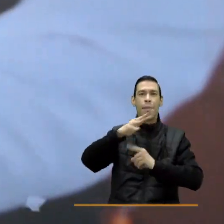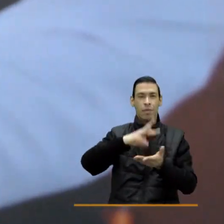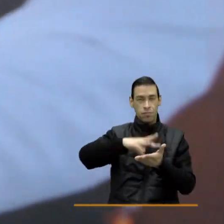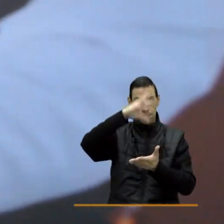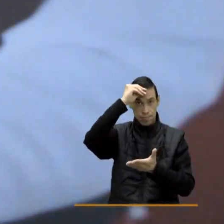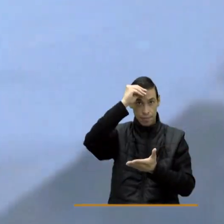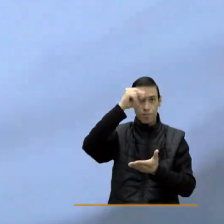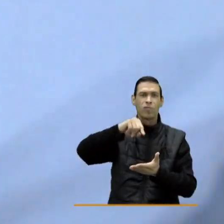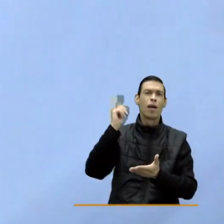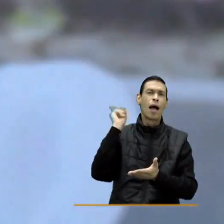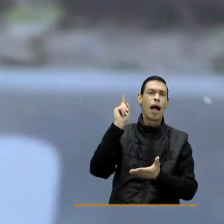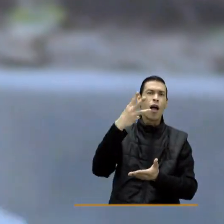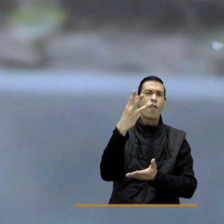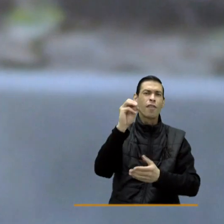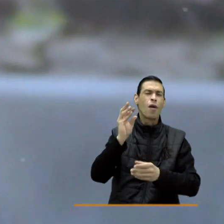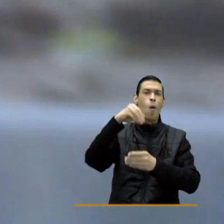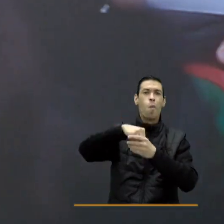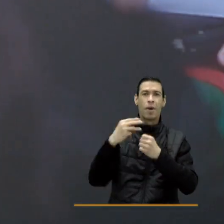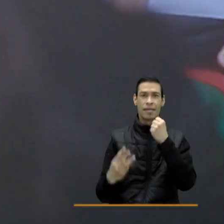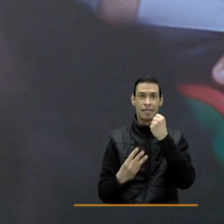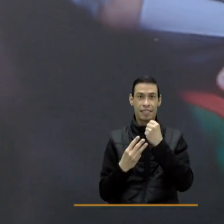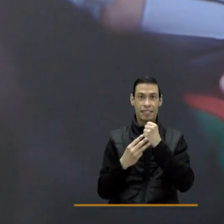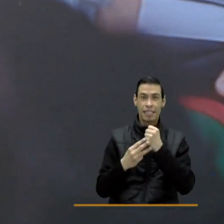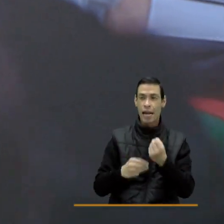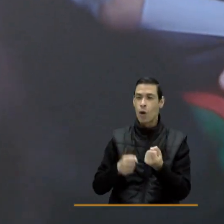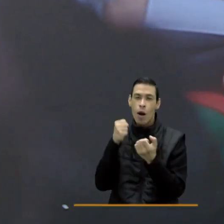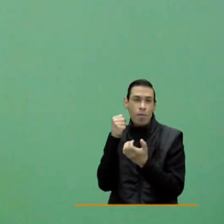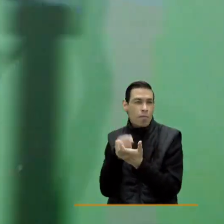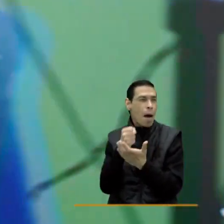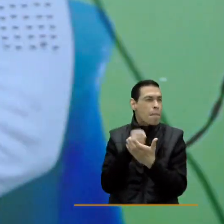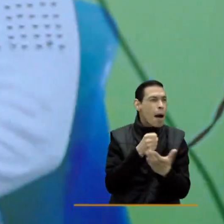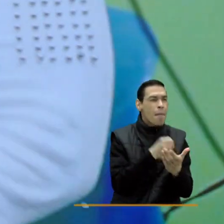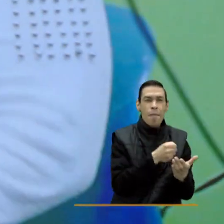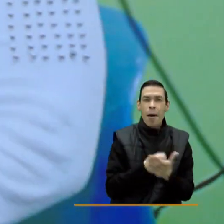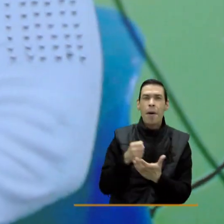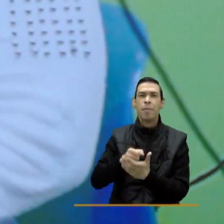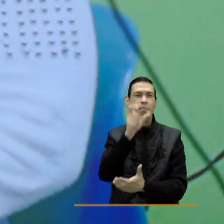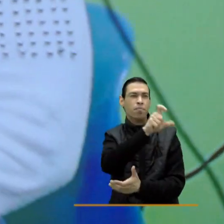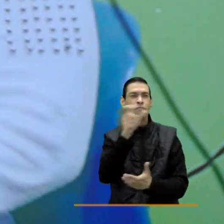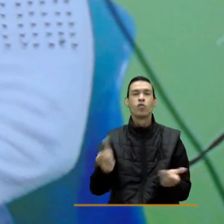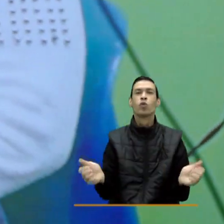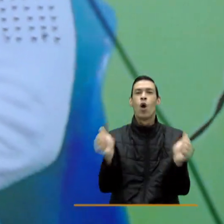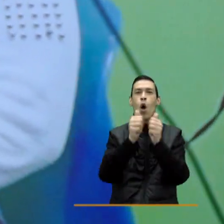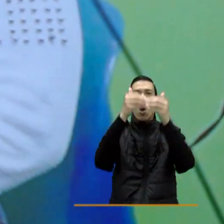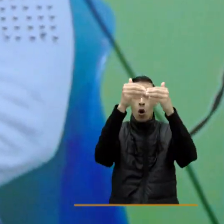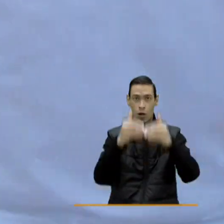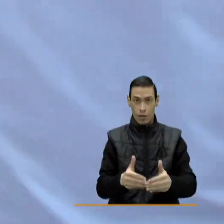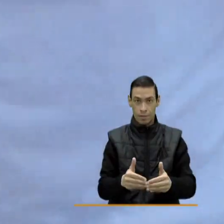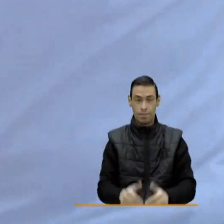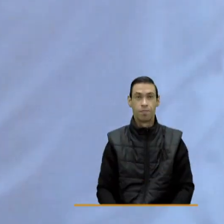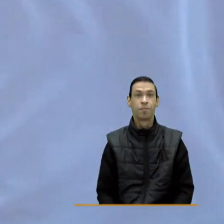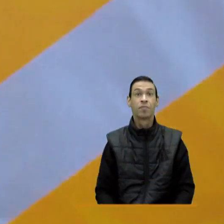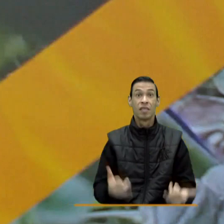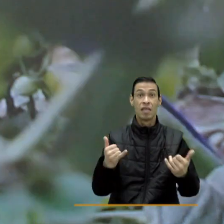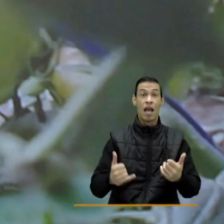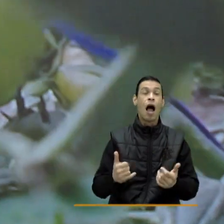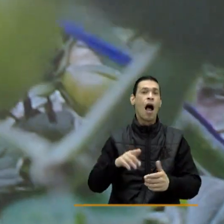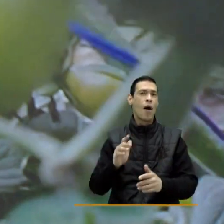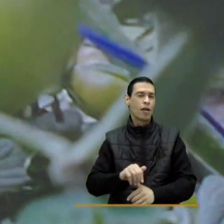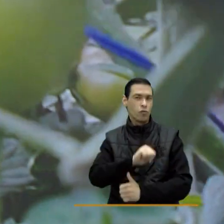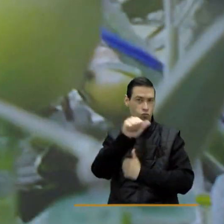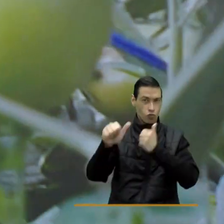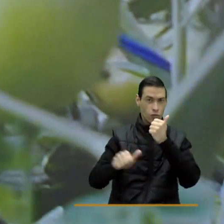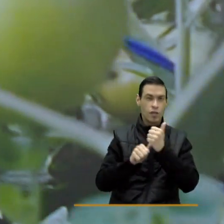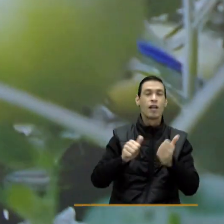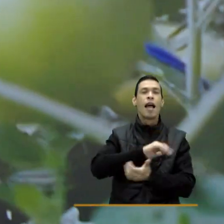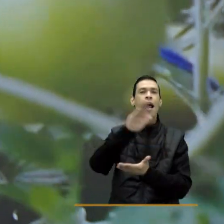años en la entidad y ha sido promotor de alianzas de inclusión a poblaciones de discapacidad. Actualmente es el subdirector del Centro de Mercados,